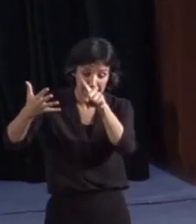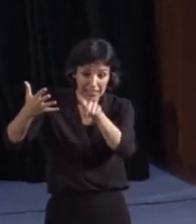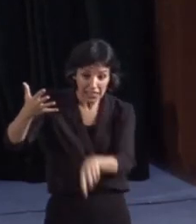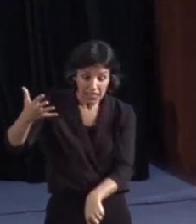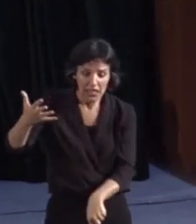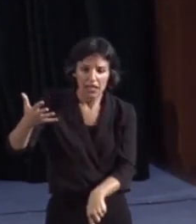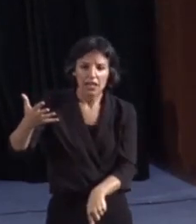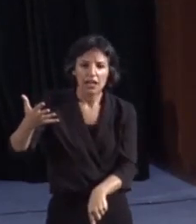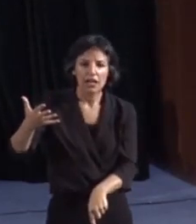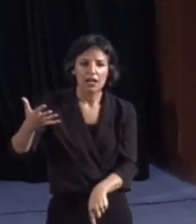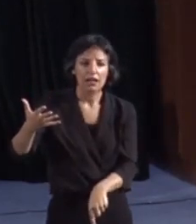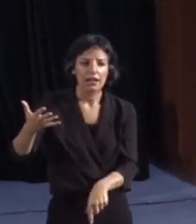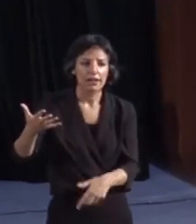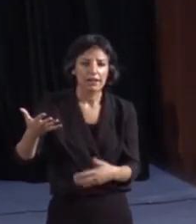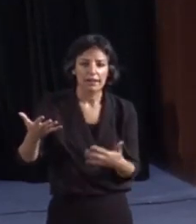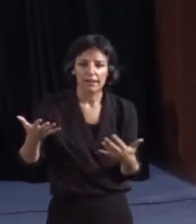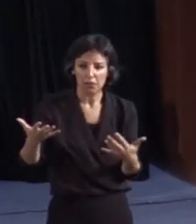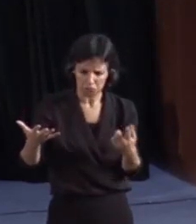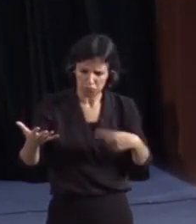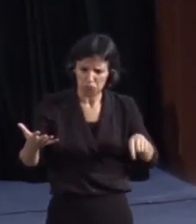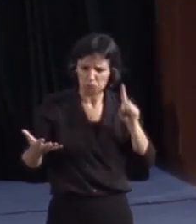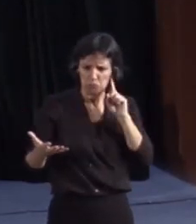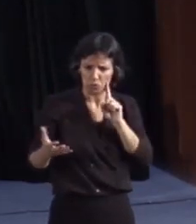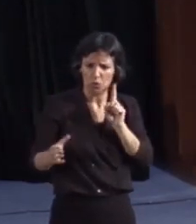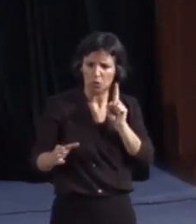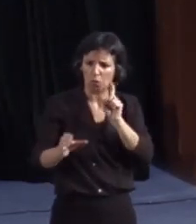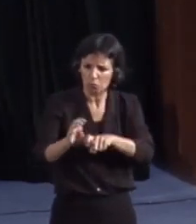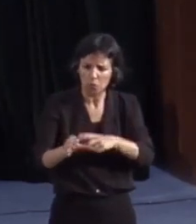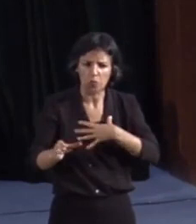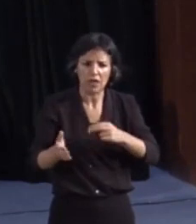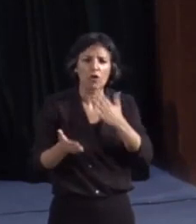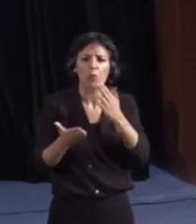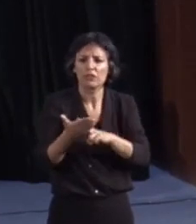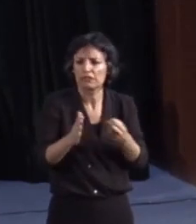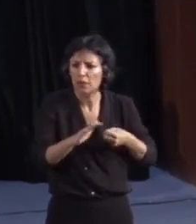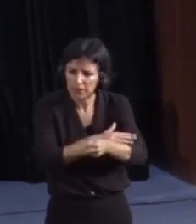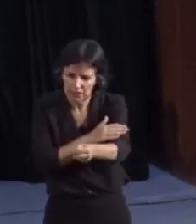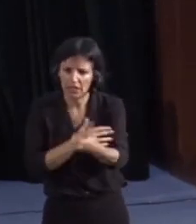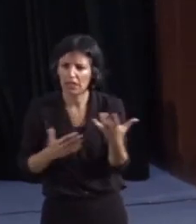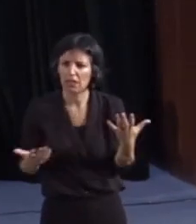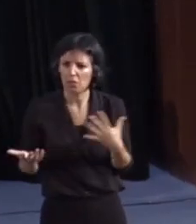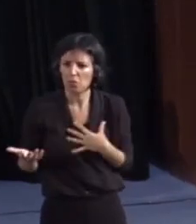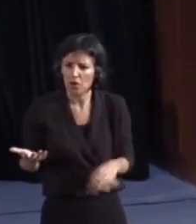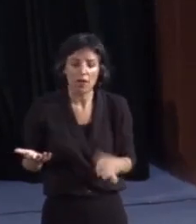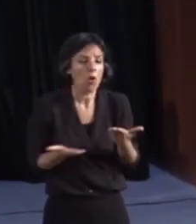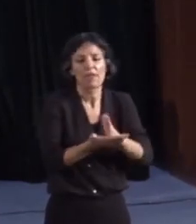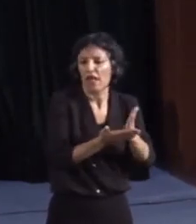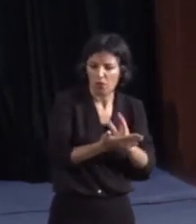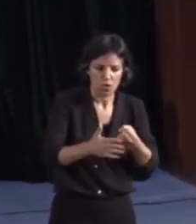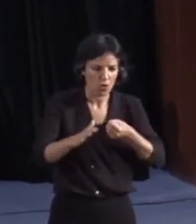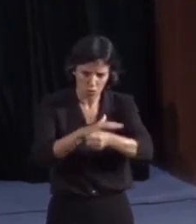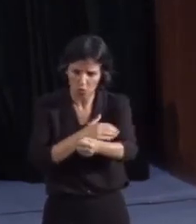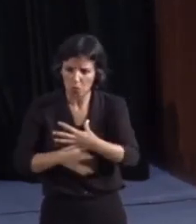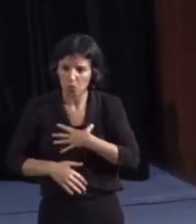en los que podrían participar los intérpretes de lengua de signos o los mediadores, que